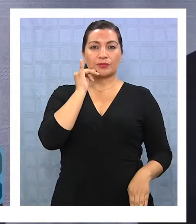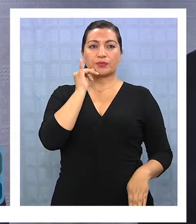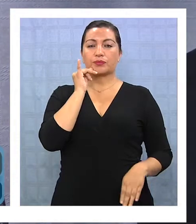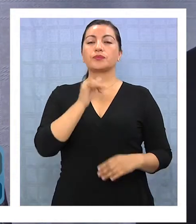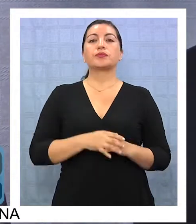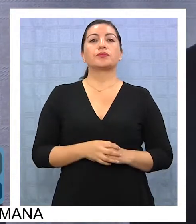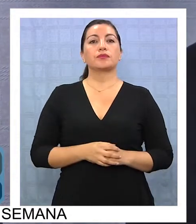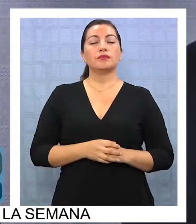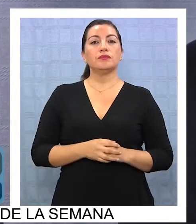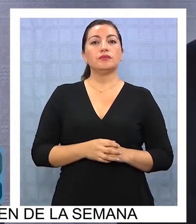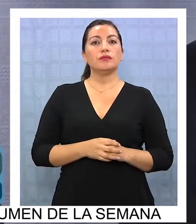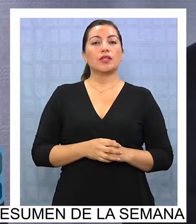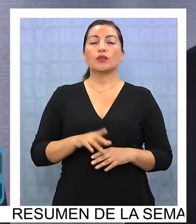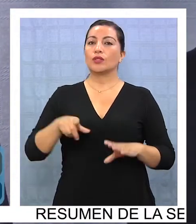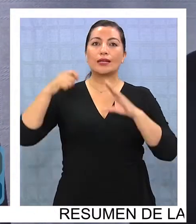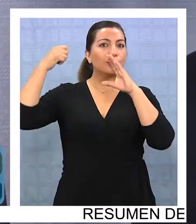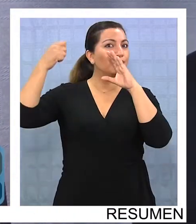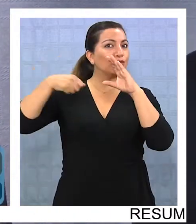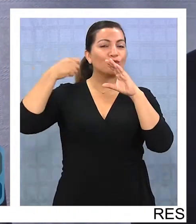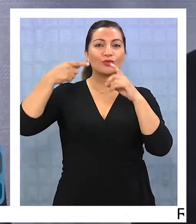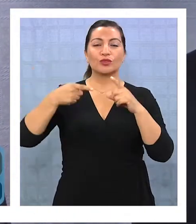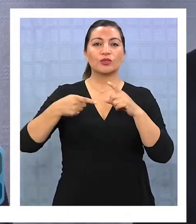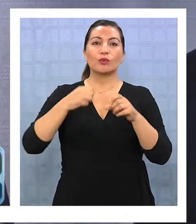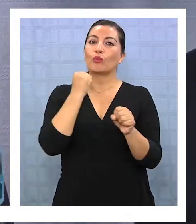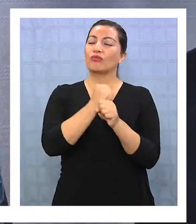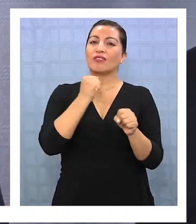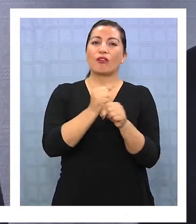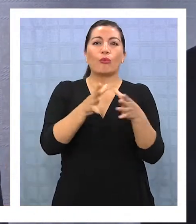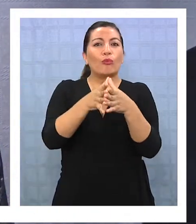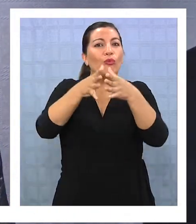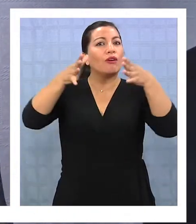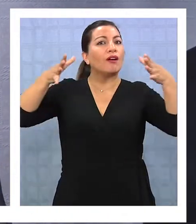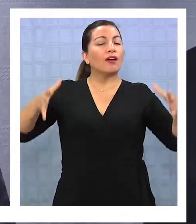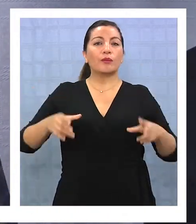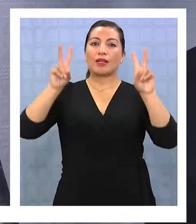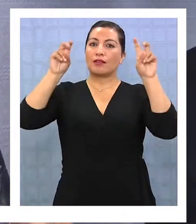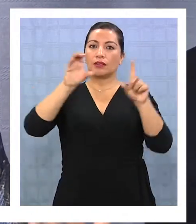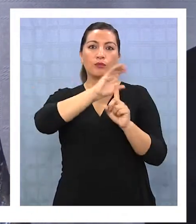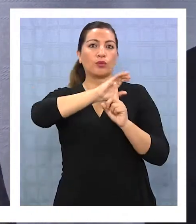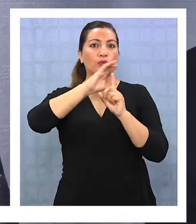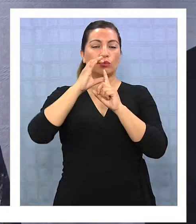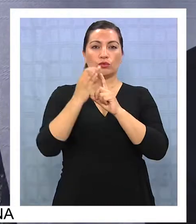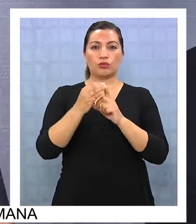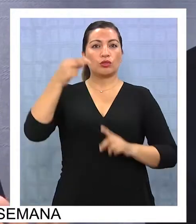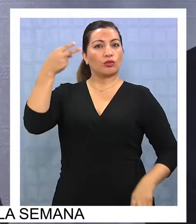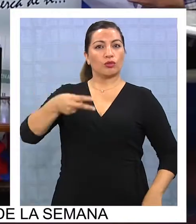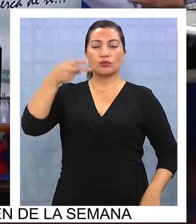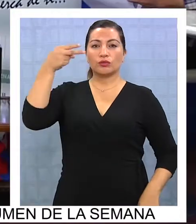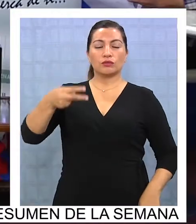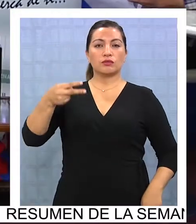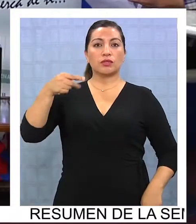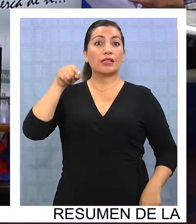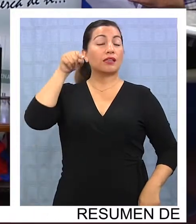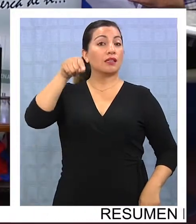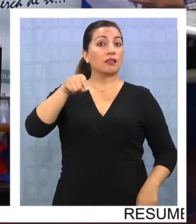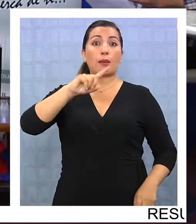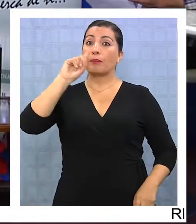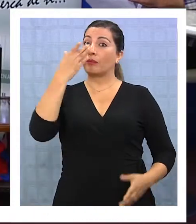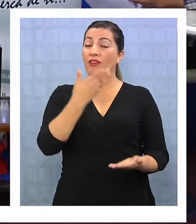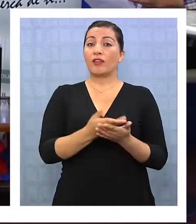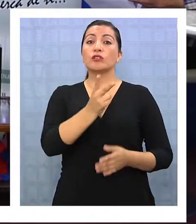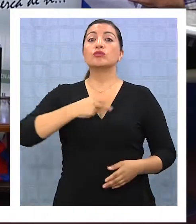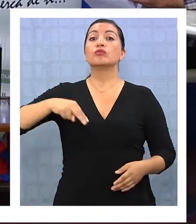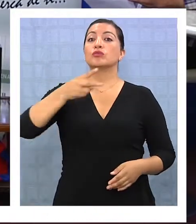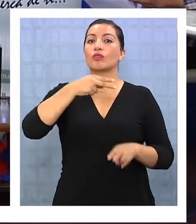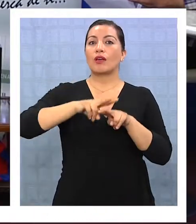Iquique, con una producción muy amplia en temas culturales, noticiosos, y esta no es